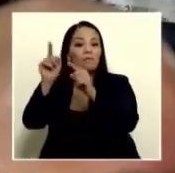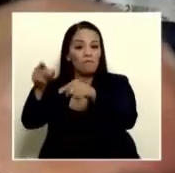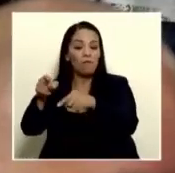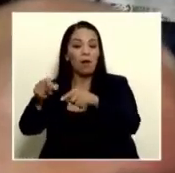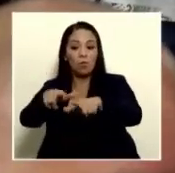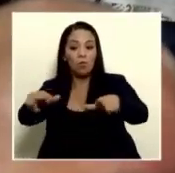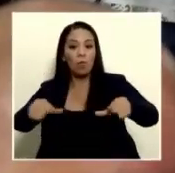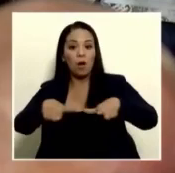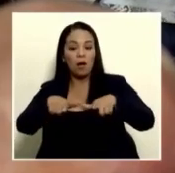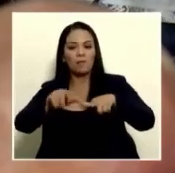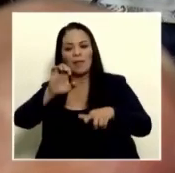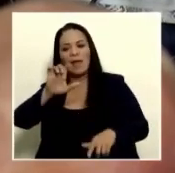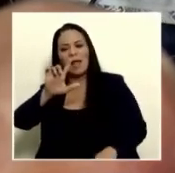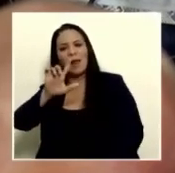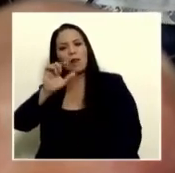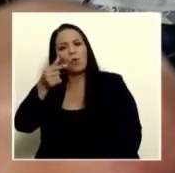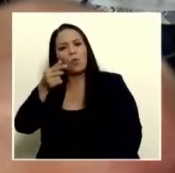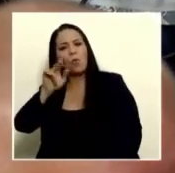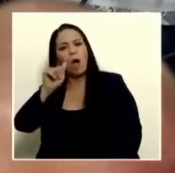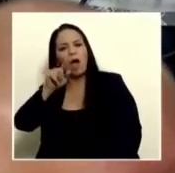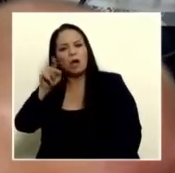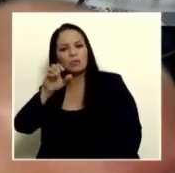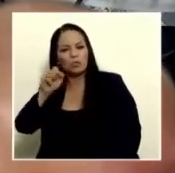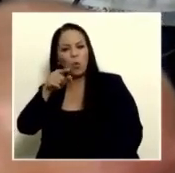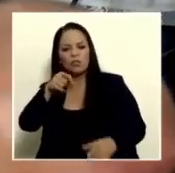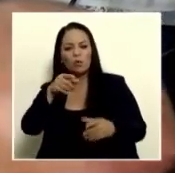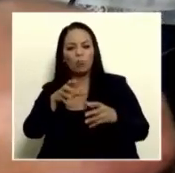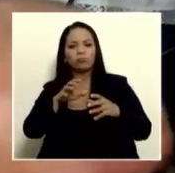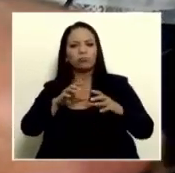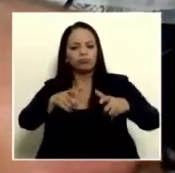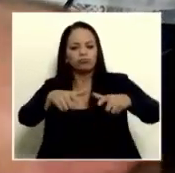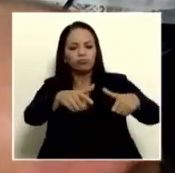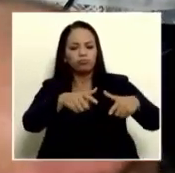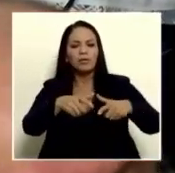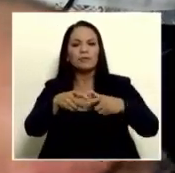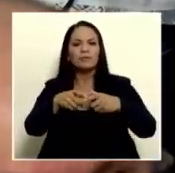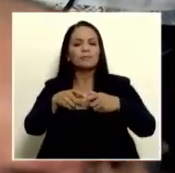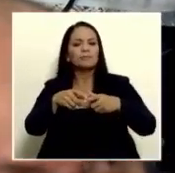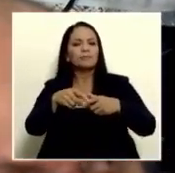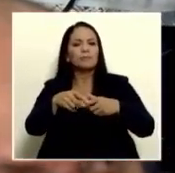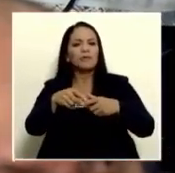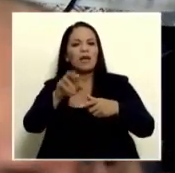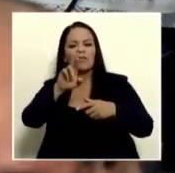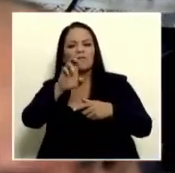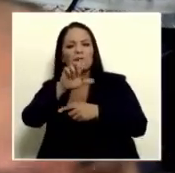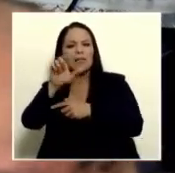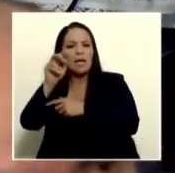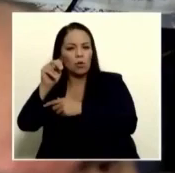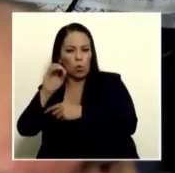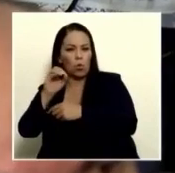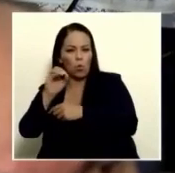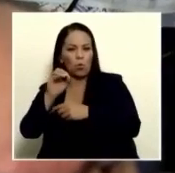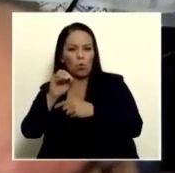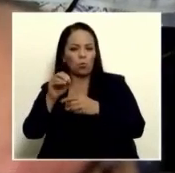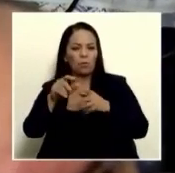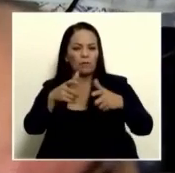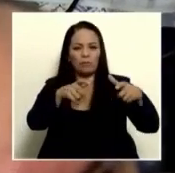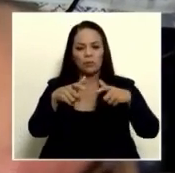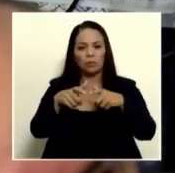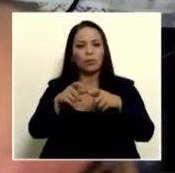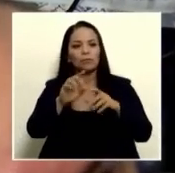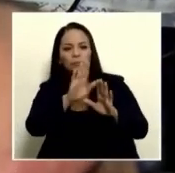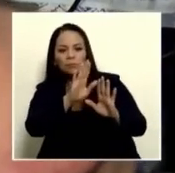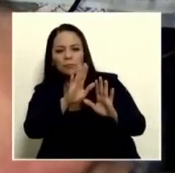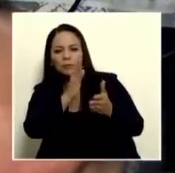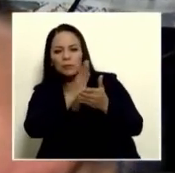sanitario del huaso que hallazgos tuvo y piensa visitar otro relleno sanitario del país me